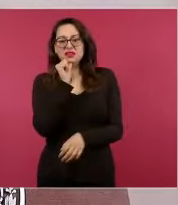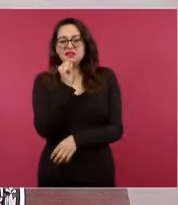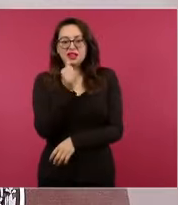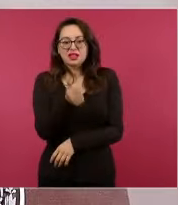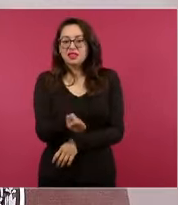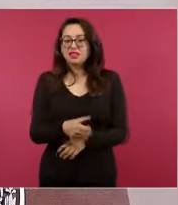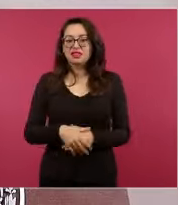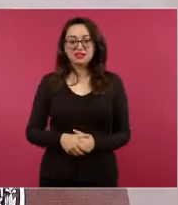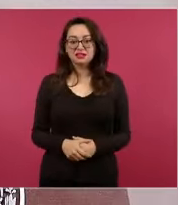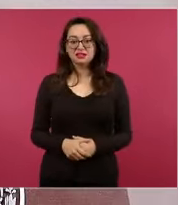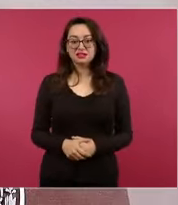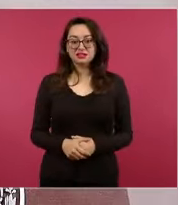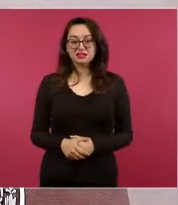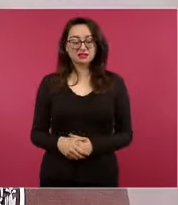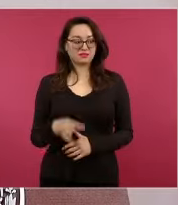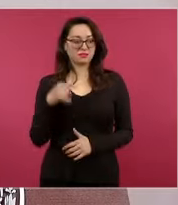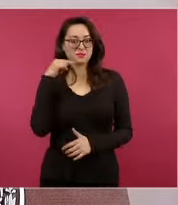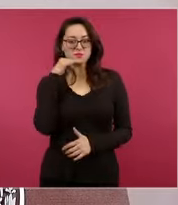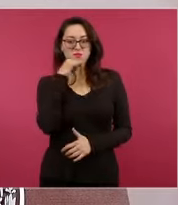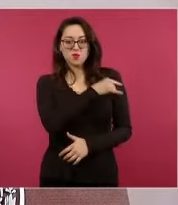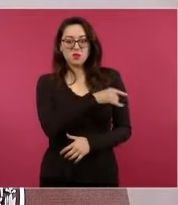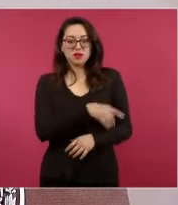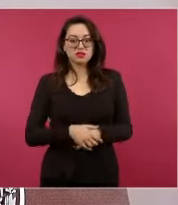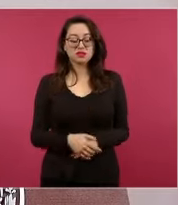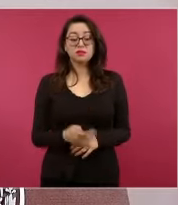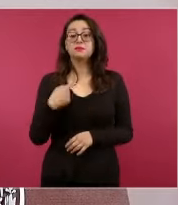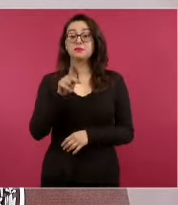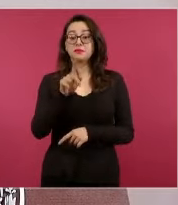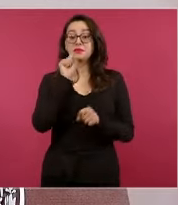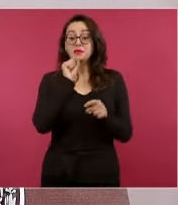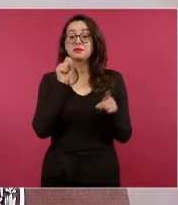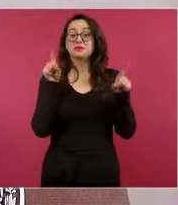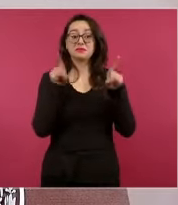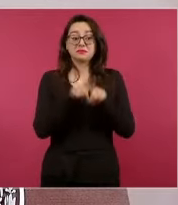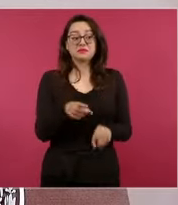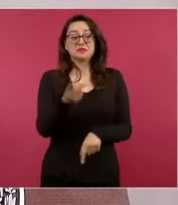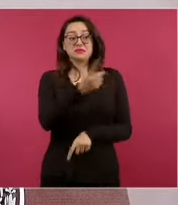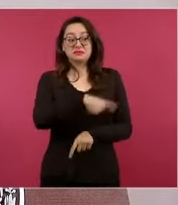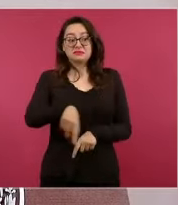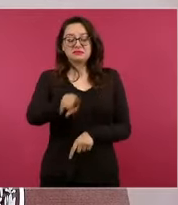convencionales famosos